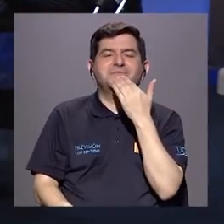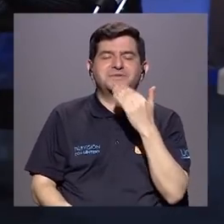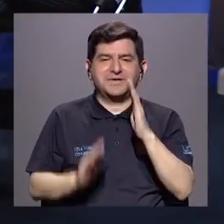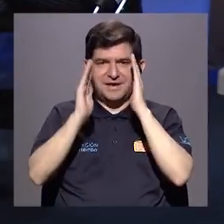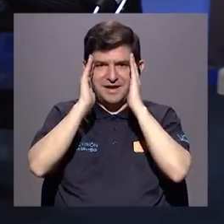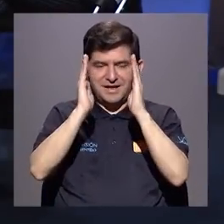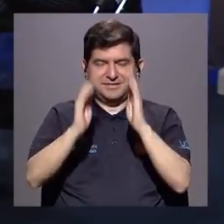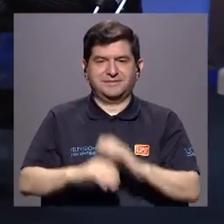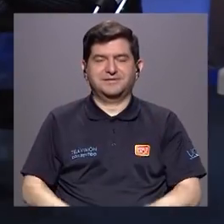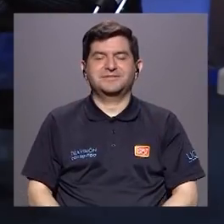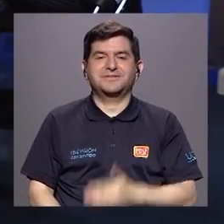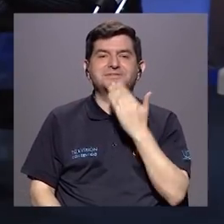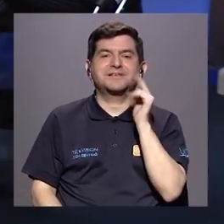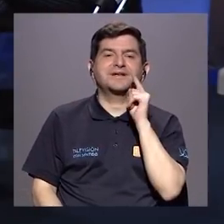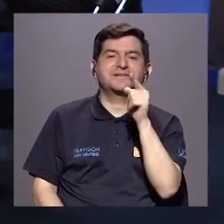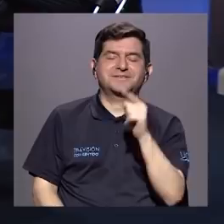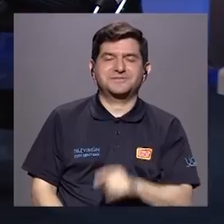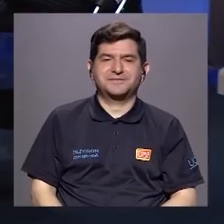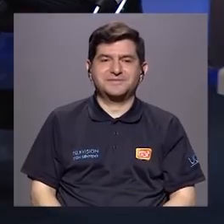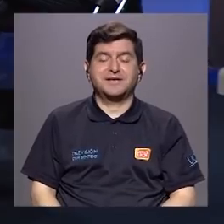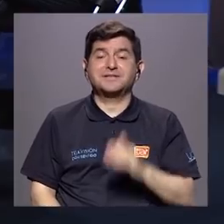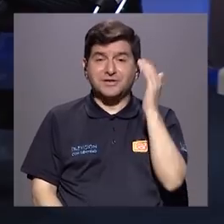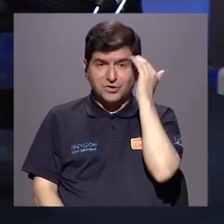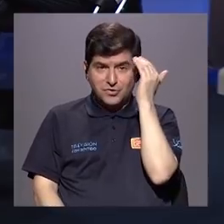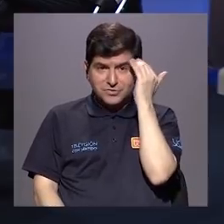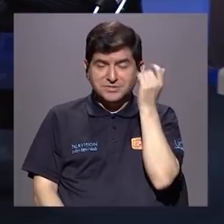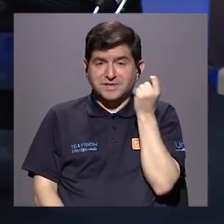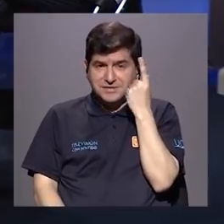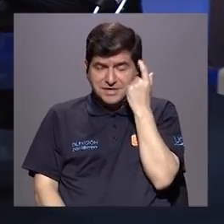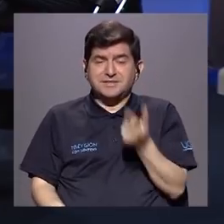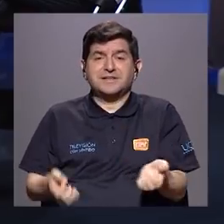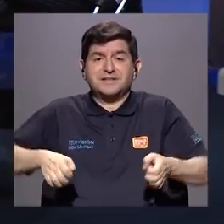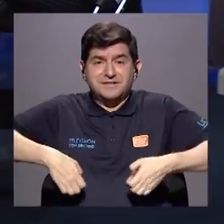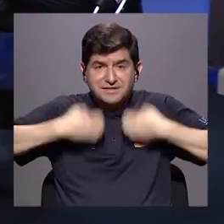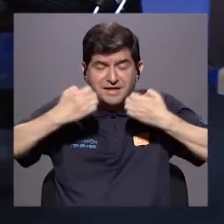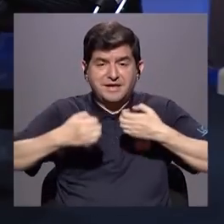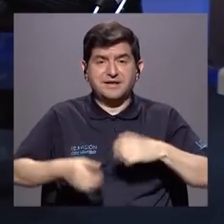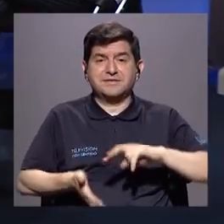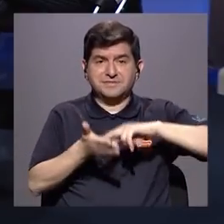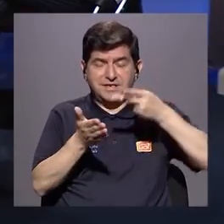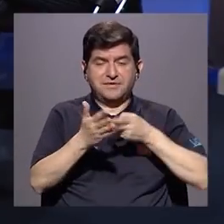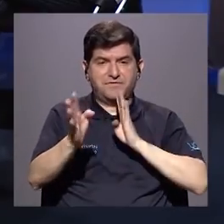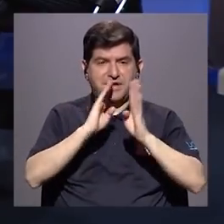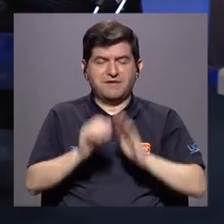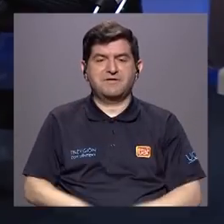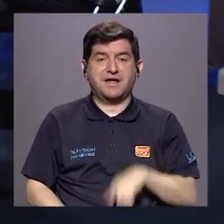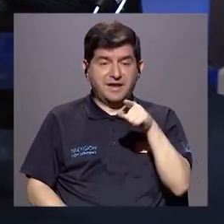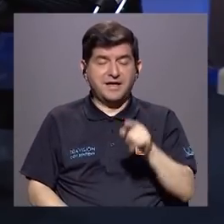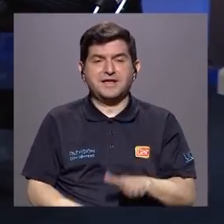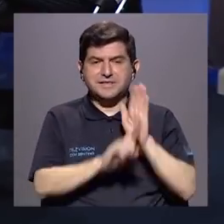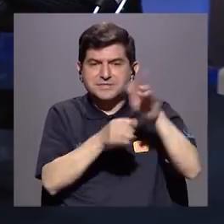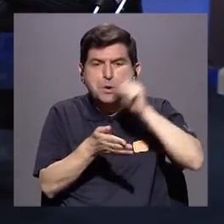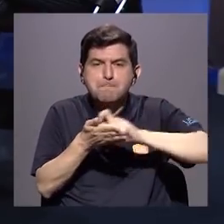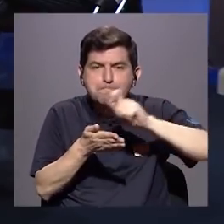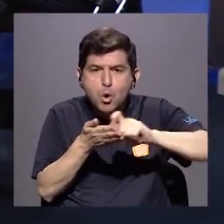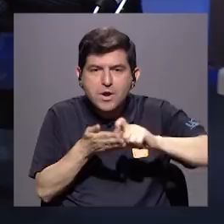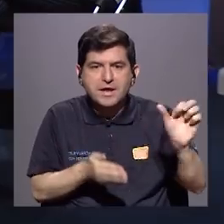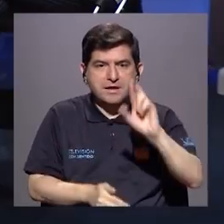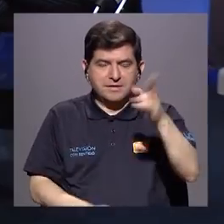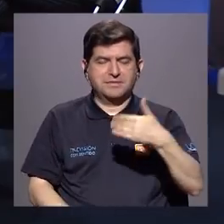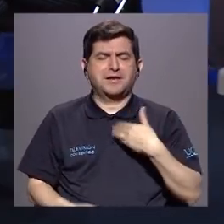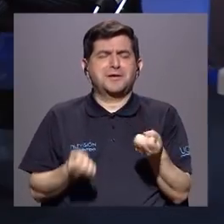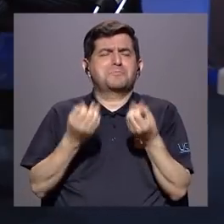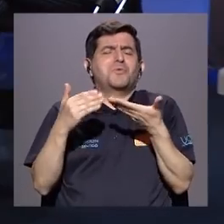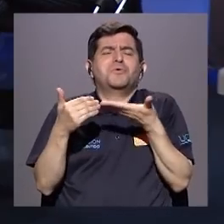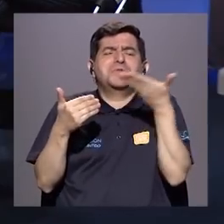Muchísimas gracias por haber estado con nosotros. Gracias a ustedes. Tomar conciencia y entender que esto existe es hablarlo por su nombre, se llama bullying. Y hoy en Costa Rica